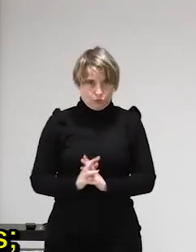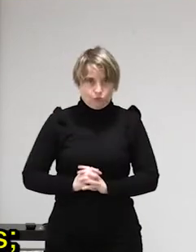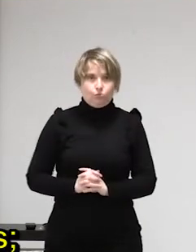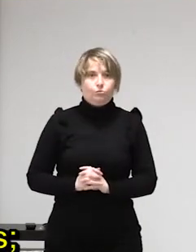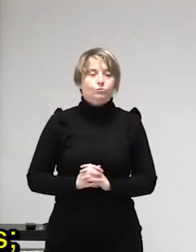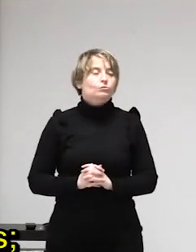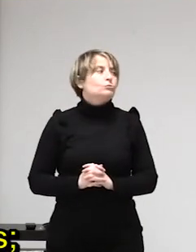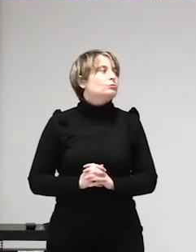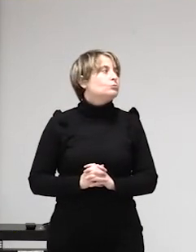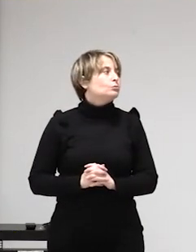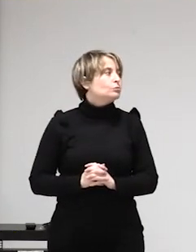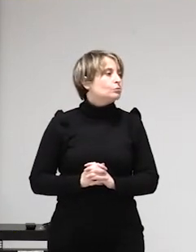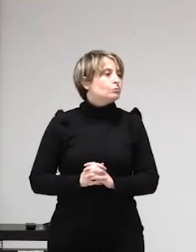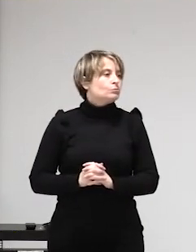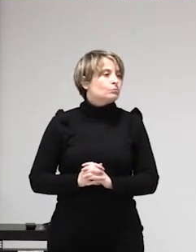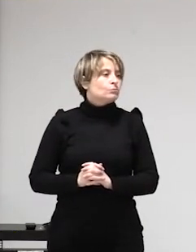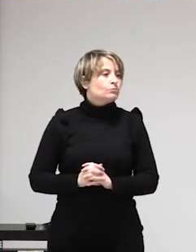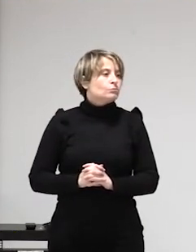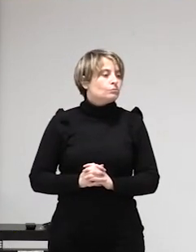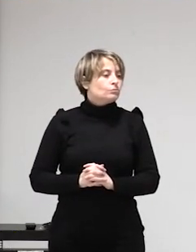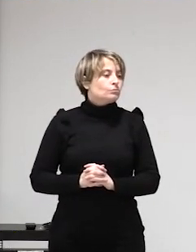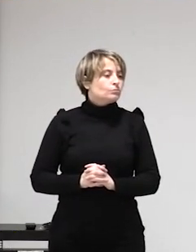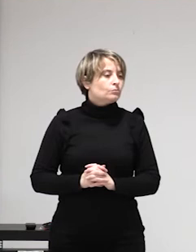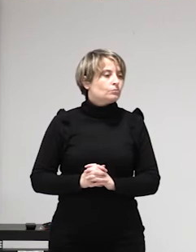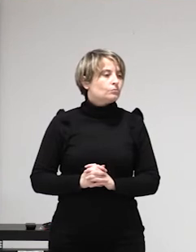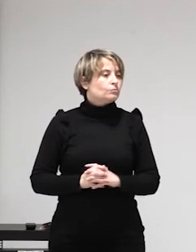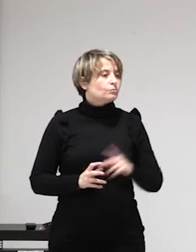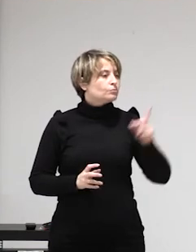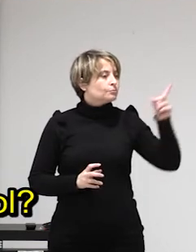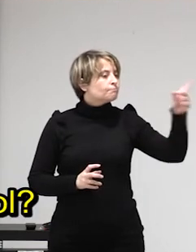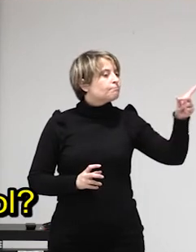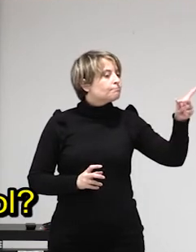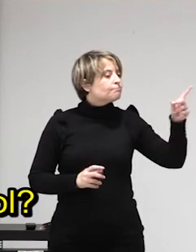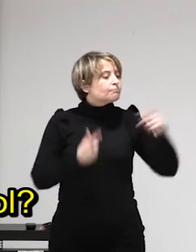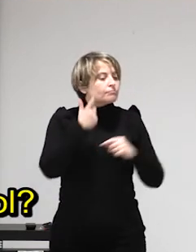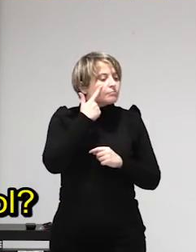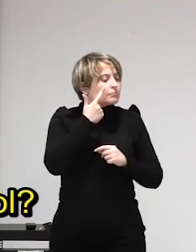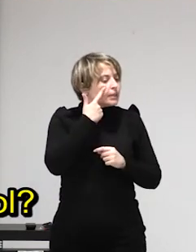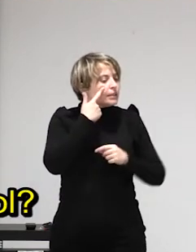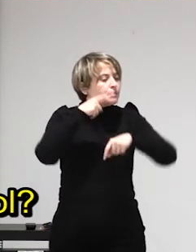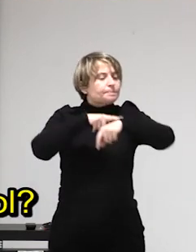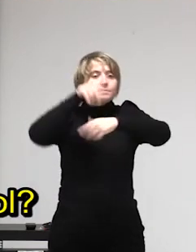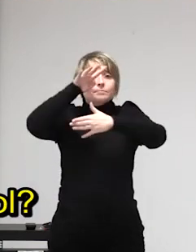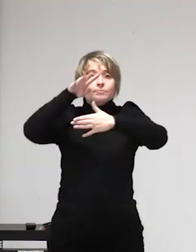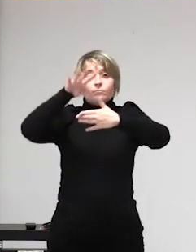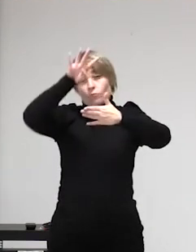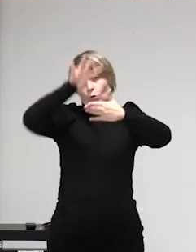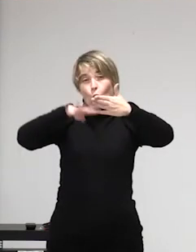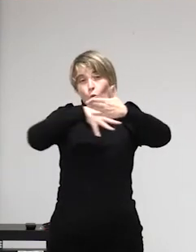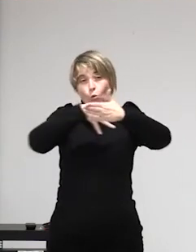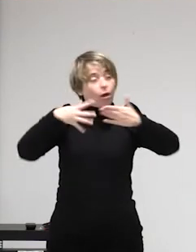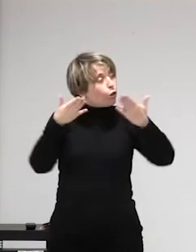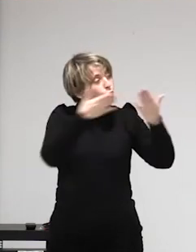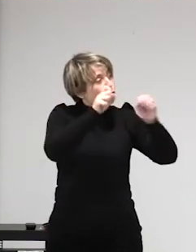datos más locales es difícil encontrar este tipo de datos o no o hay quien sabe mirar Carol yo tengo